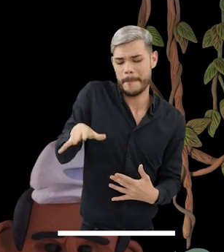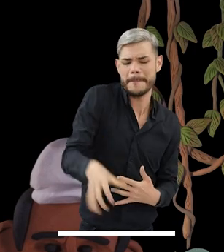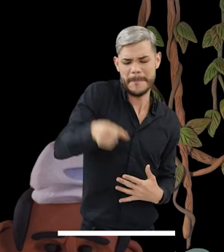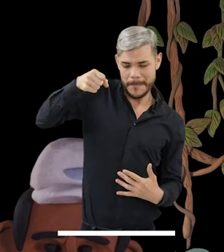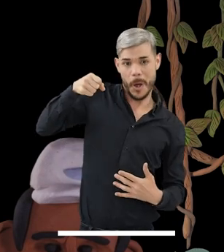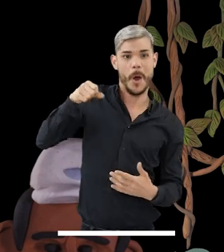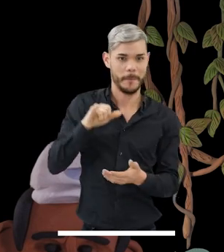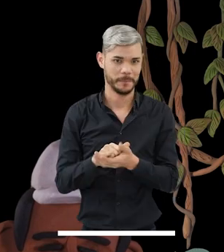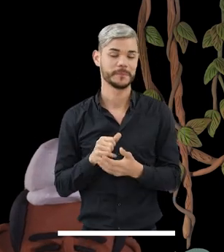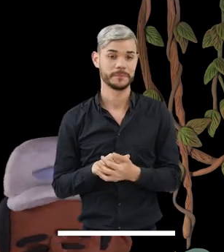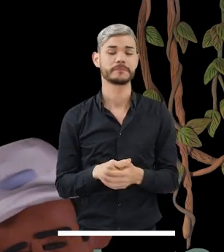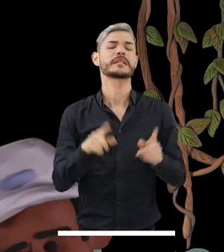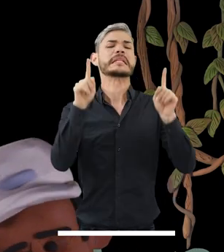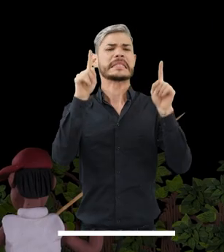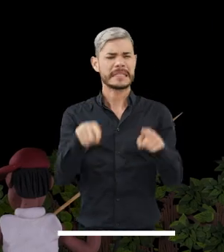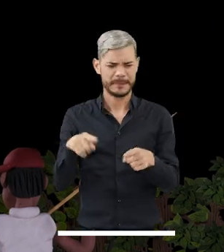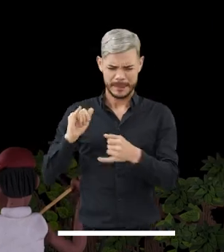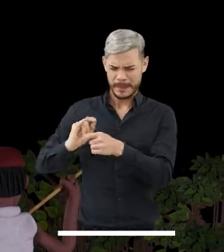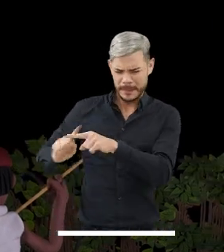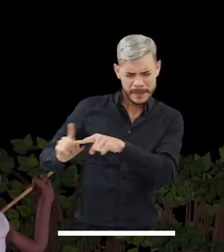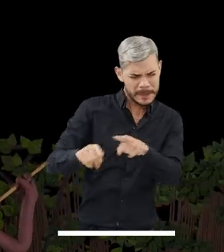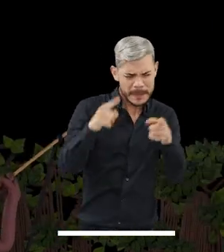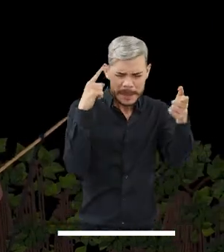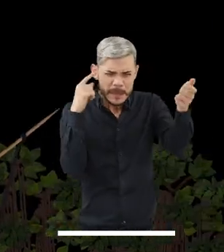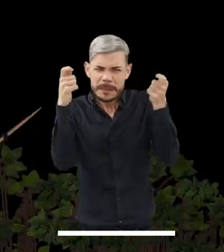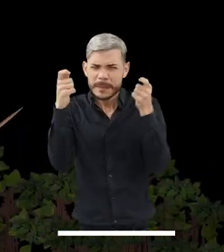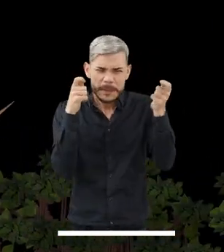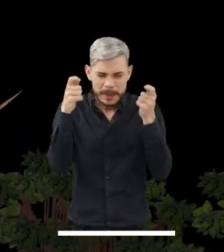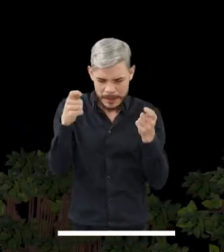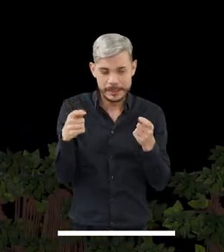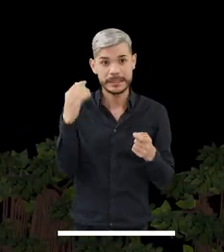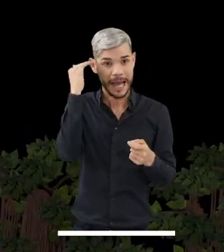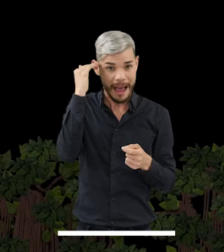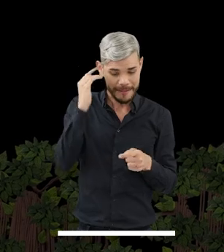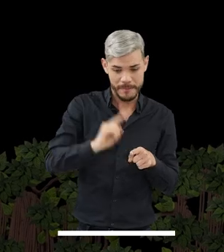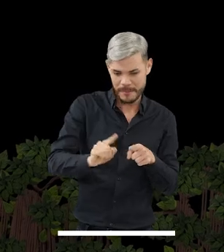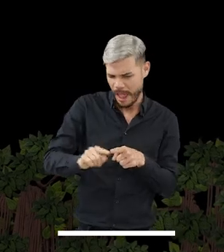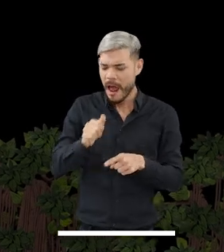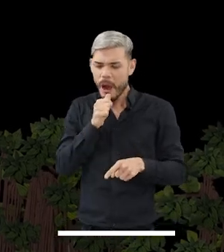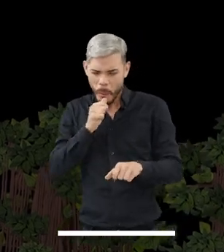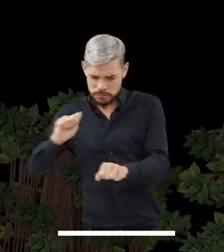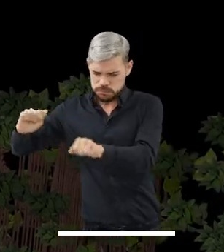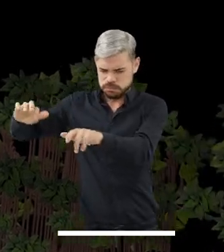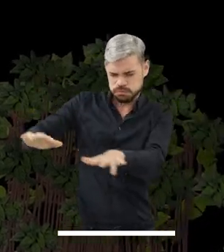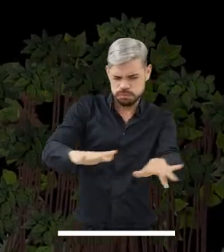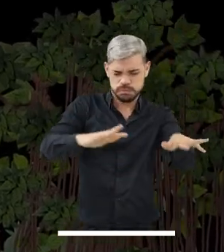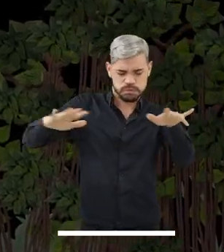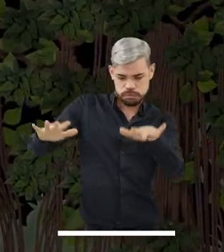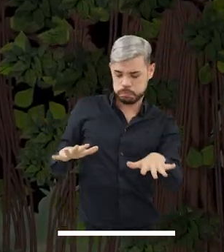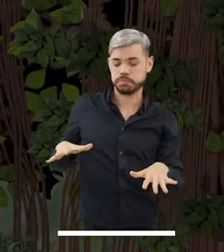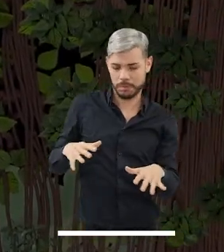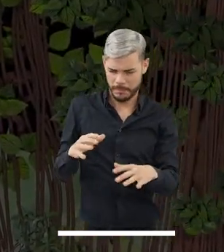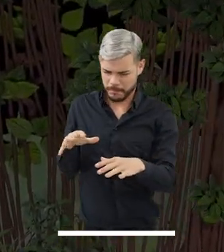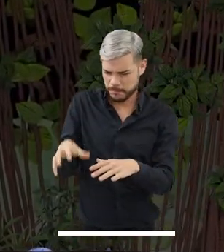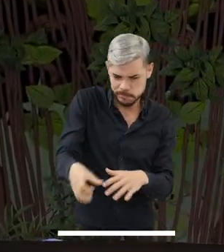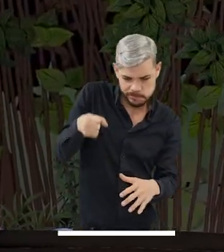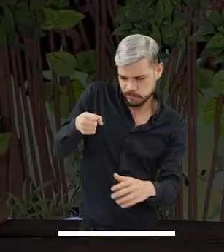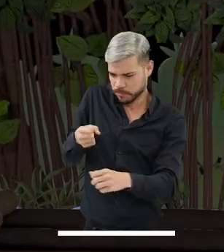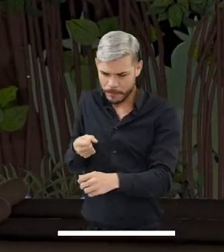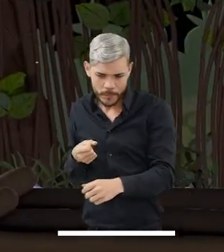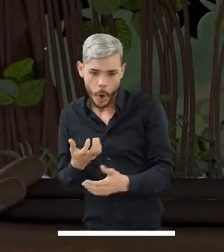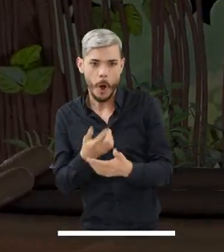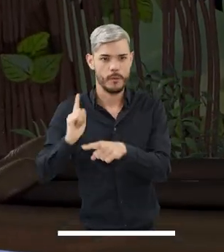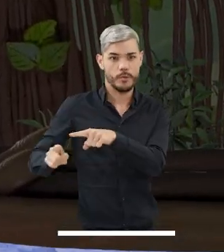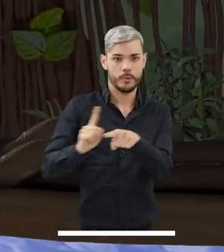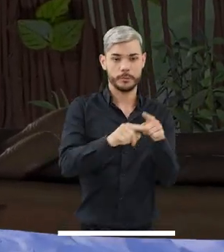para vivir. También arponean, mediante arriesgadas maniobras, a los grandes bagres que remontan las aguas del río para desobar en